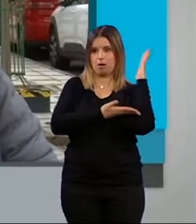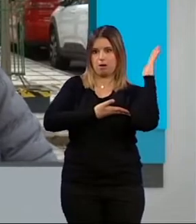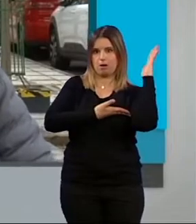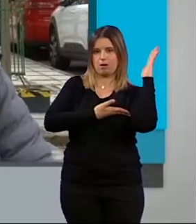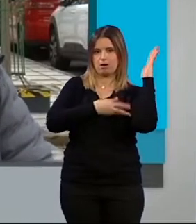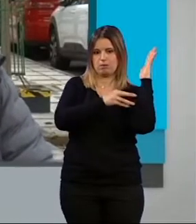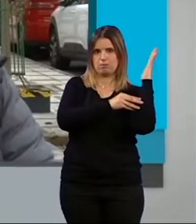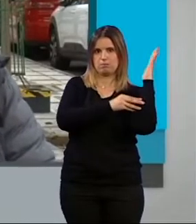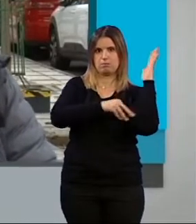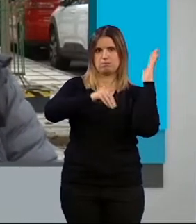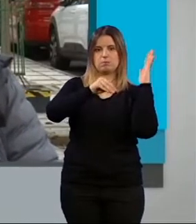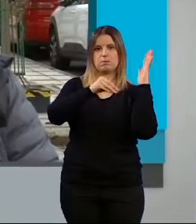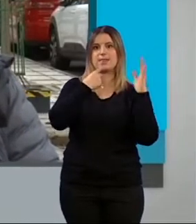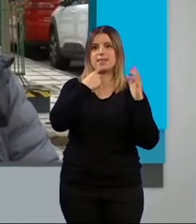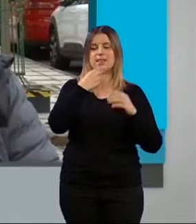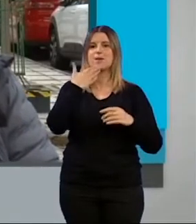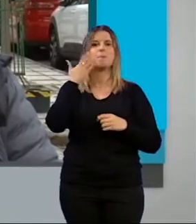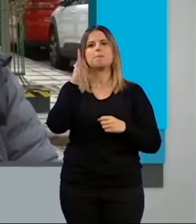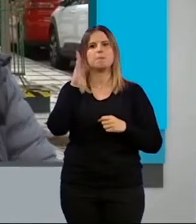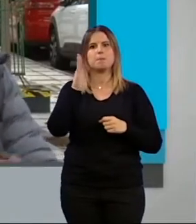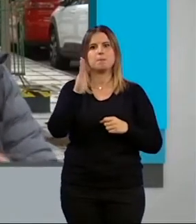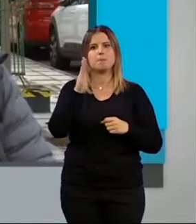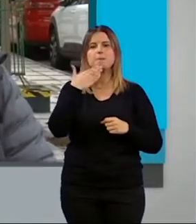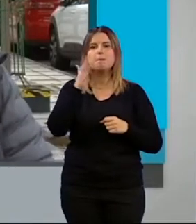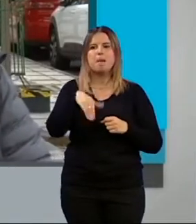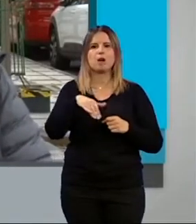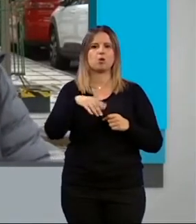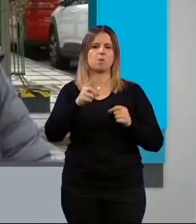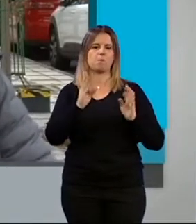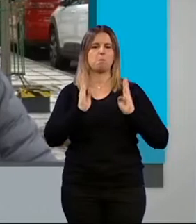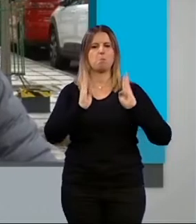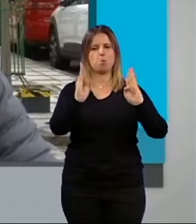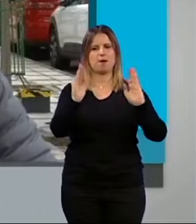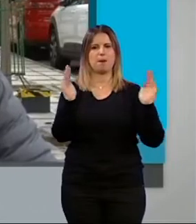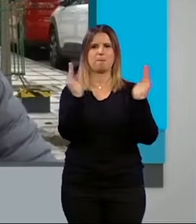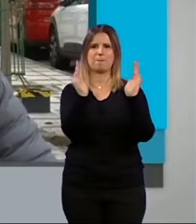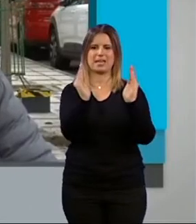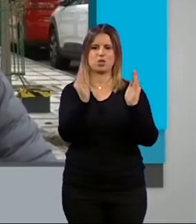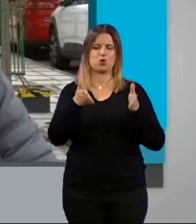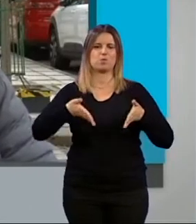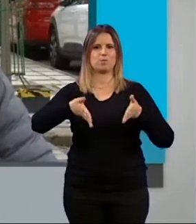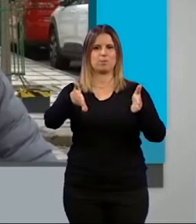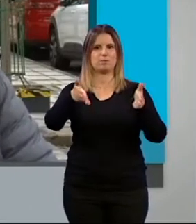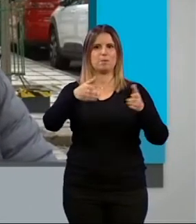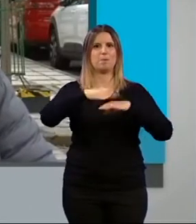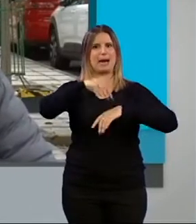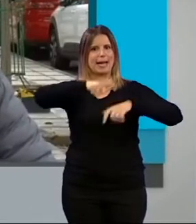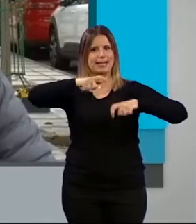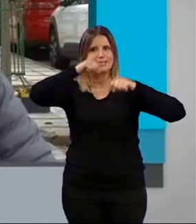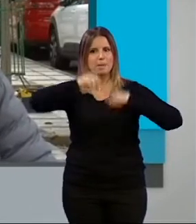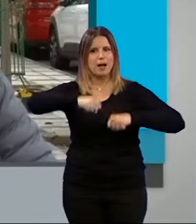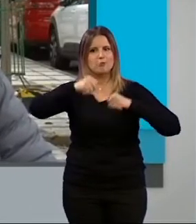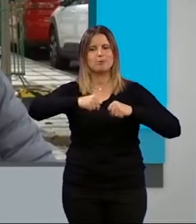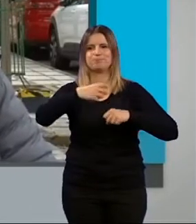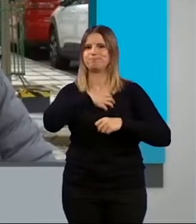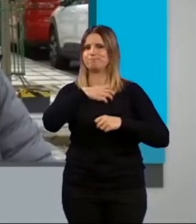van a poner, como ha dicho Paco, un bulevar así más o menos más chico, pues, a la gente mayor no puede pasarse por